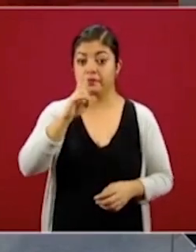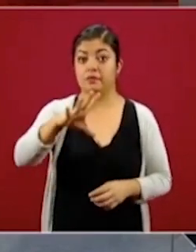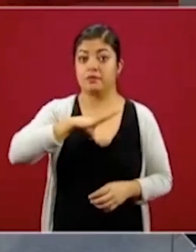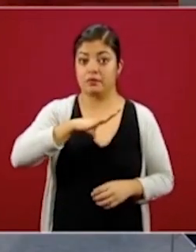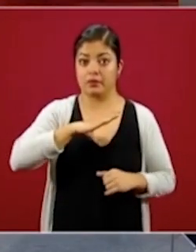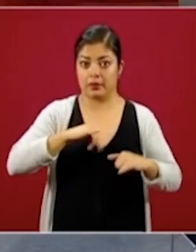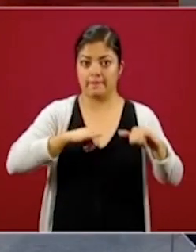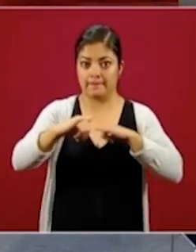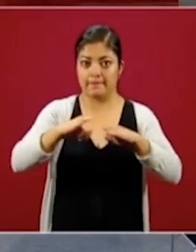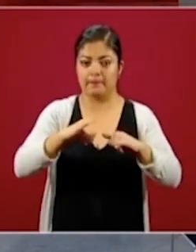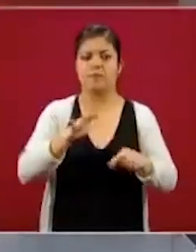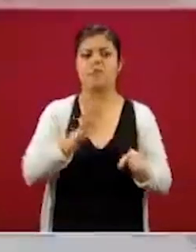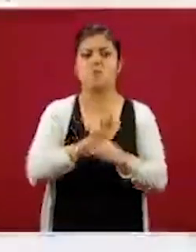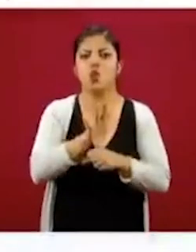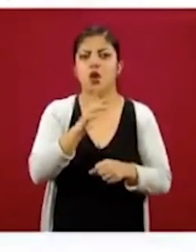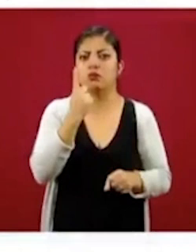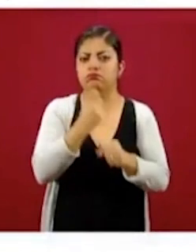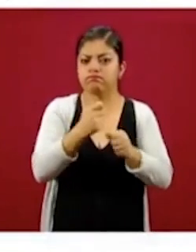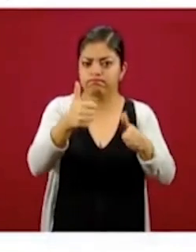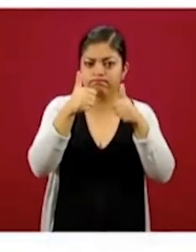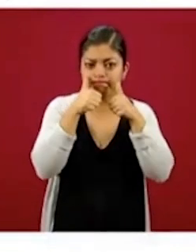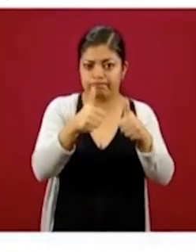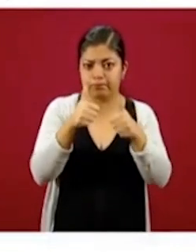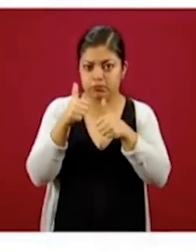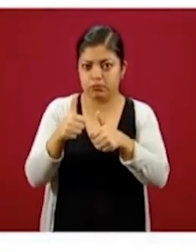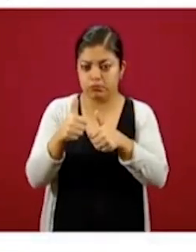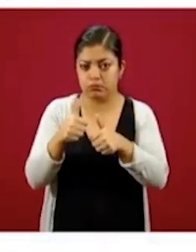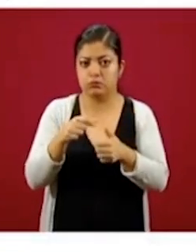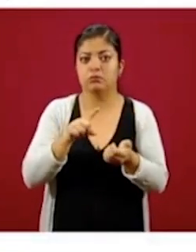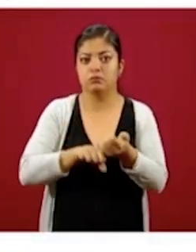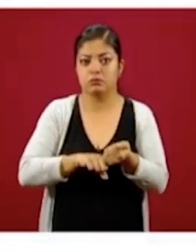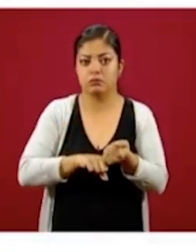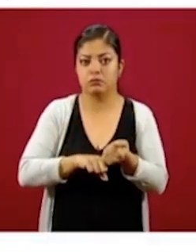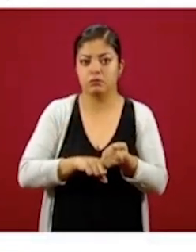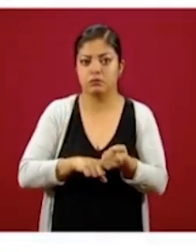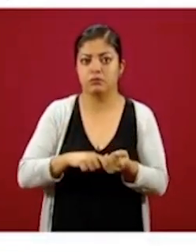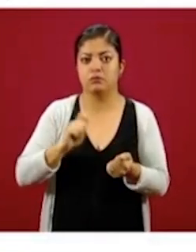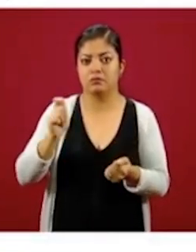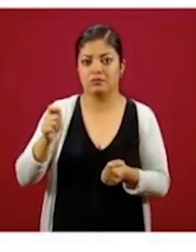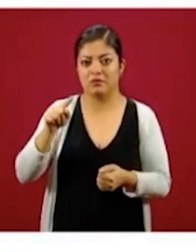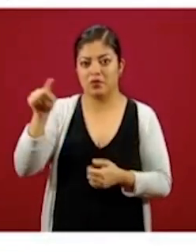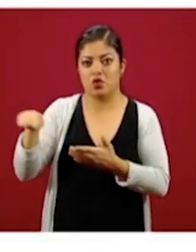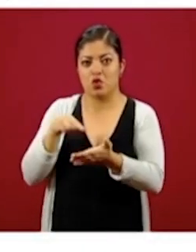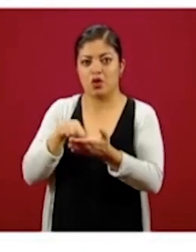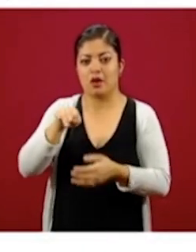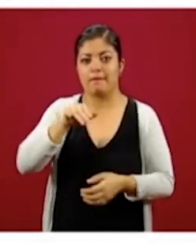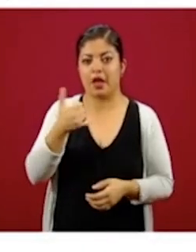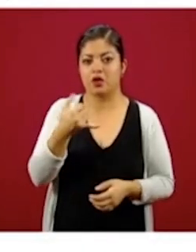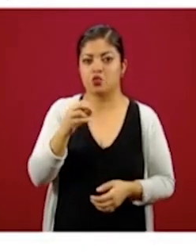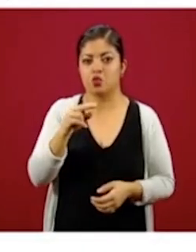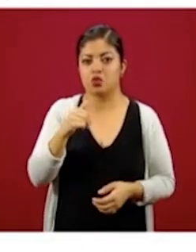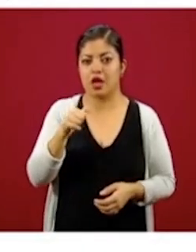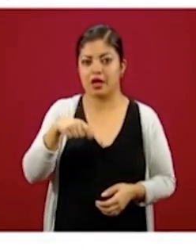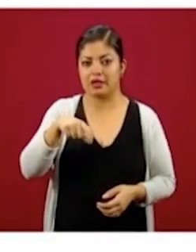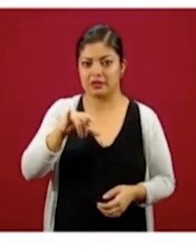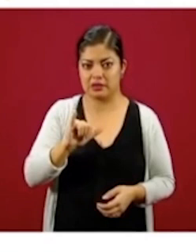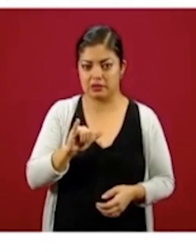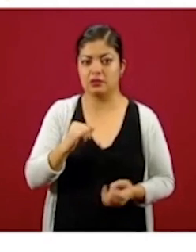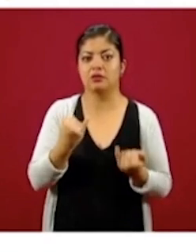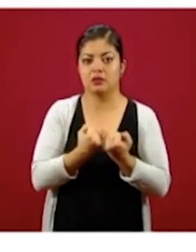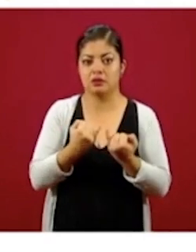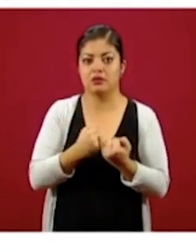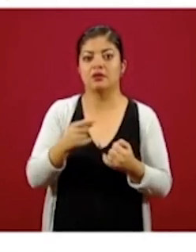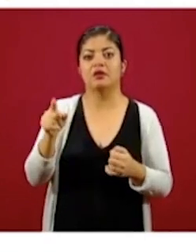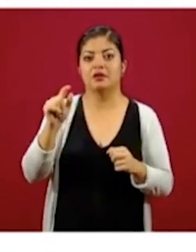regiones vamos a atender. Bueno, vamos a atender la zona Mayoyaki, también la zona de la Sierra